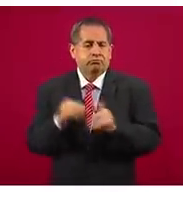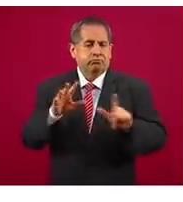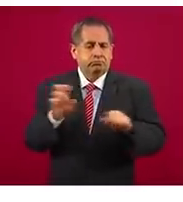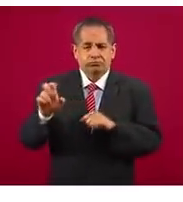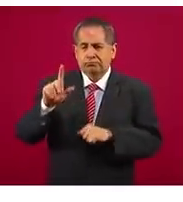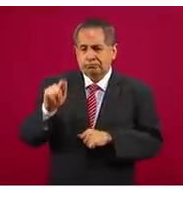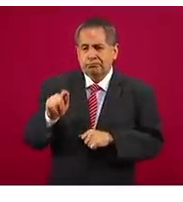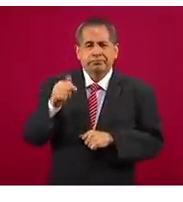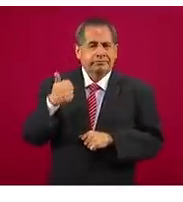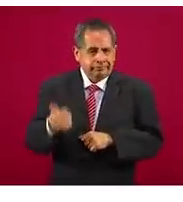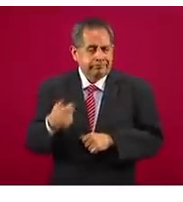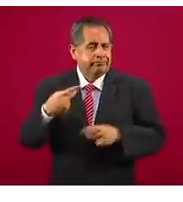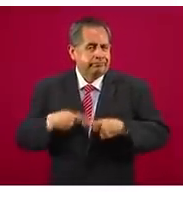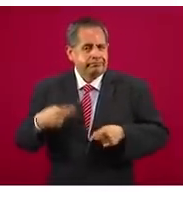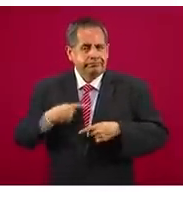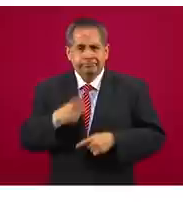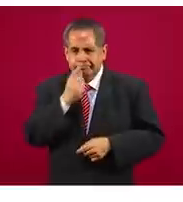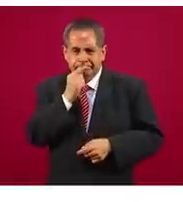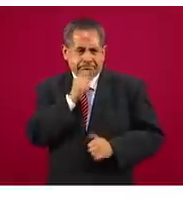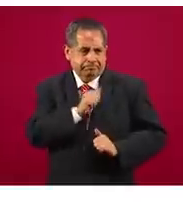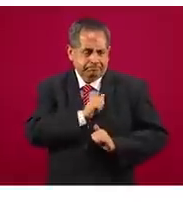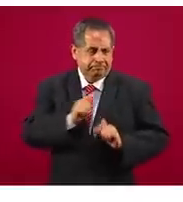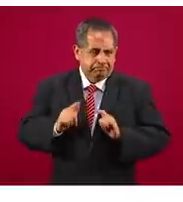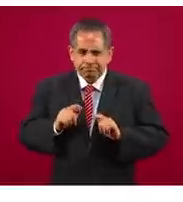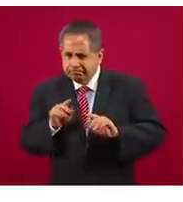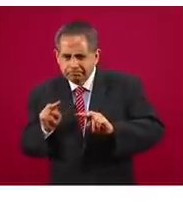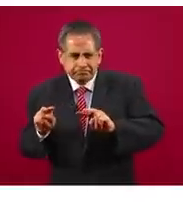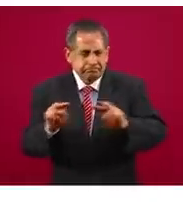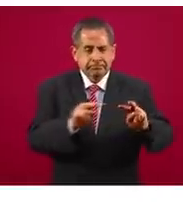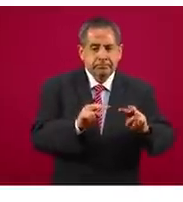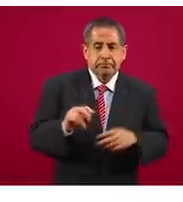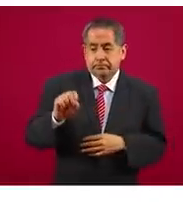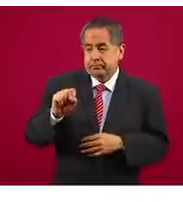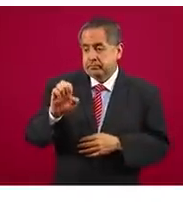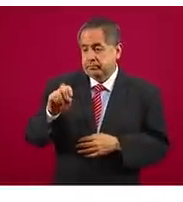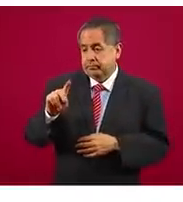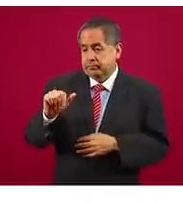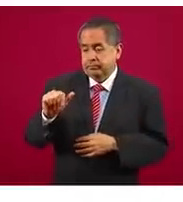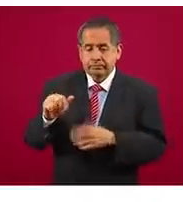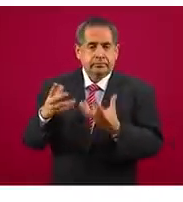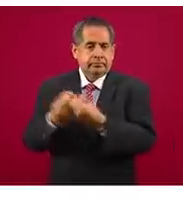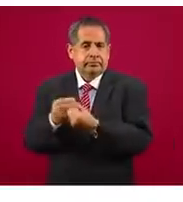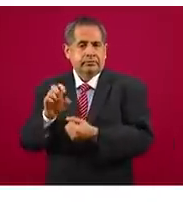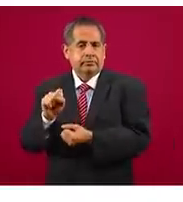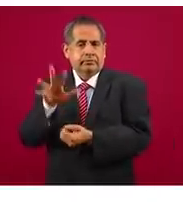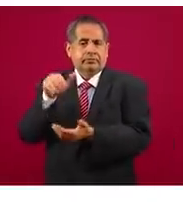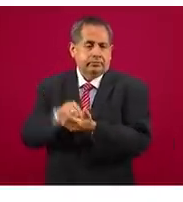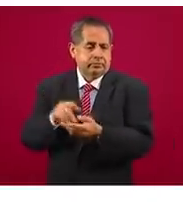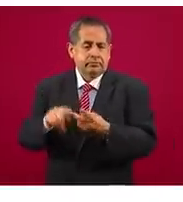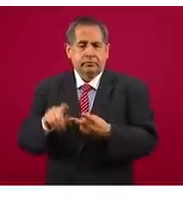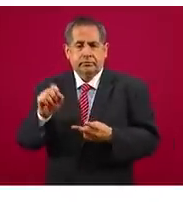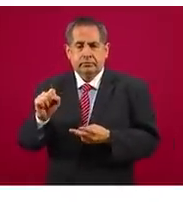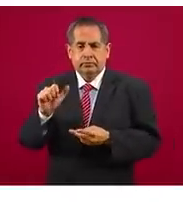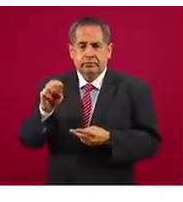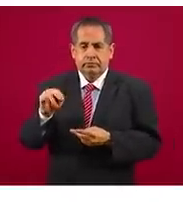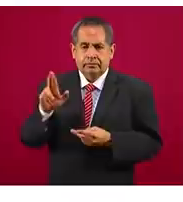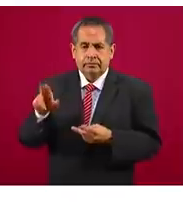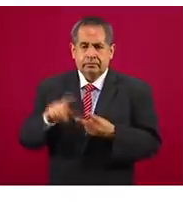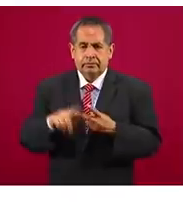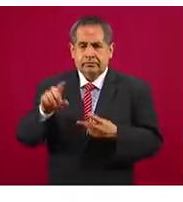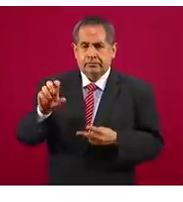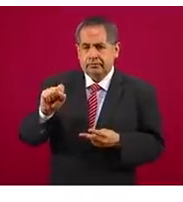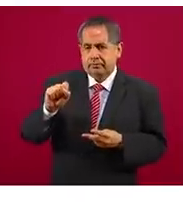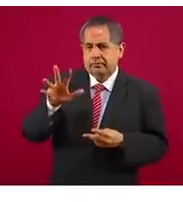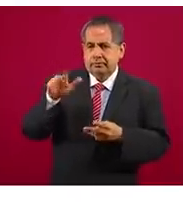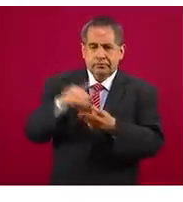776, de los cuales Sedena estaba más de 65 mil, Semar 26 mil y Guardia